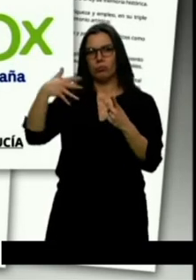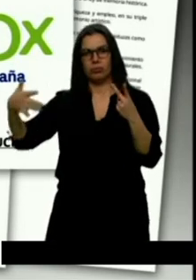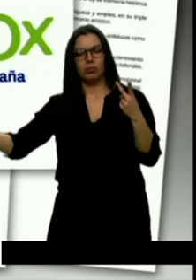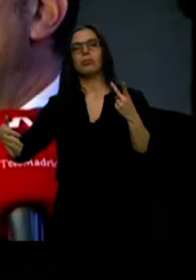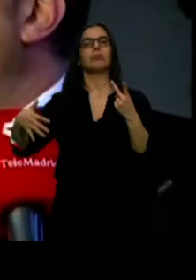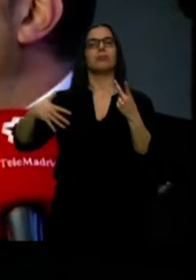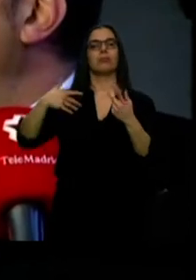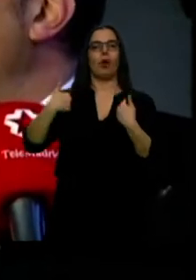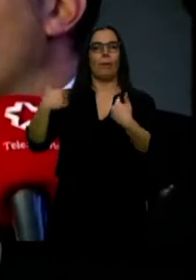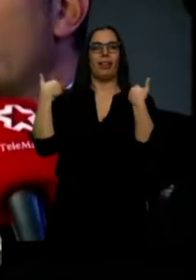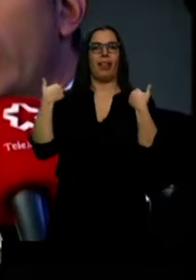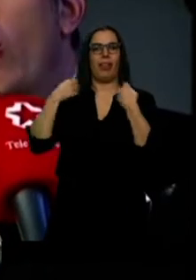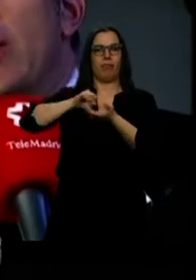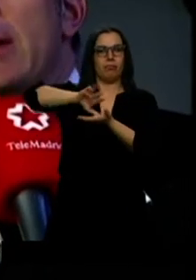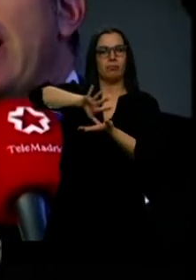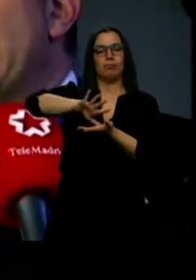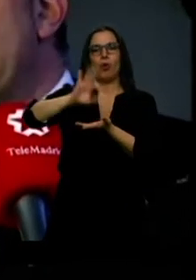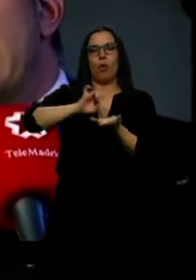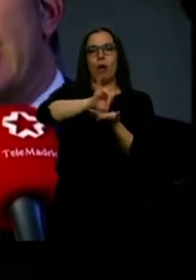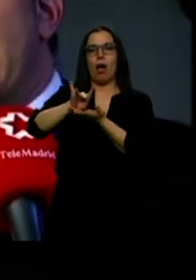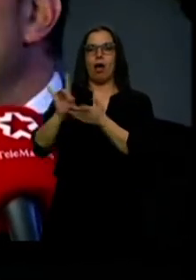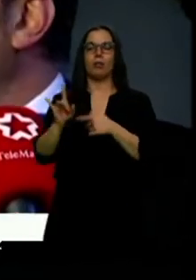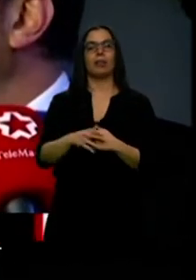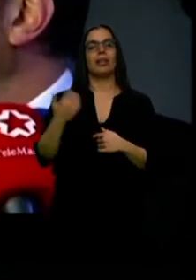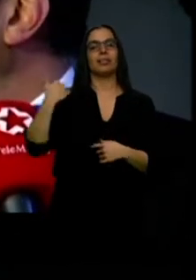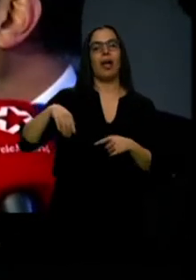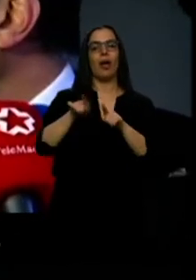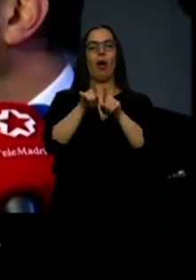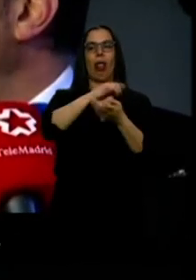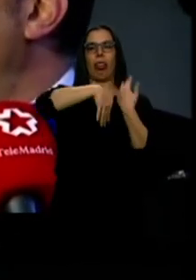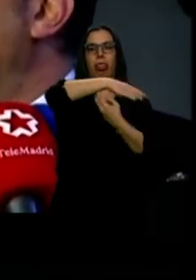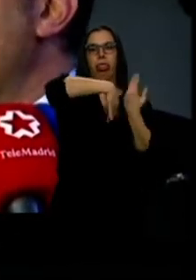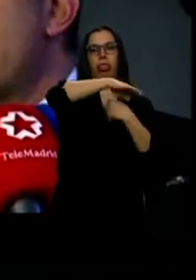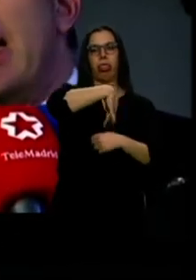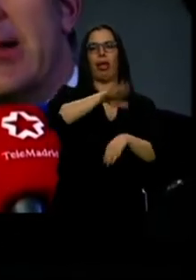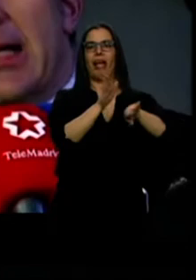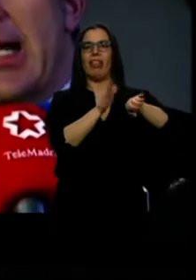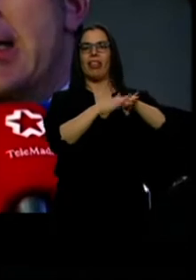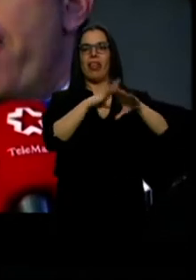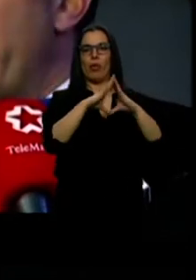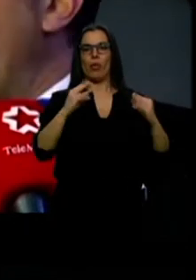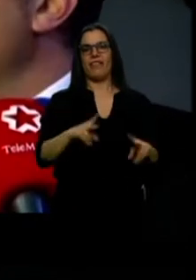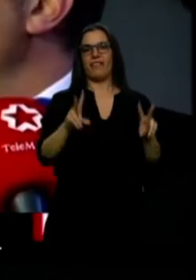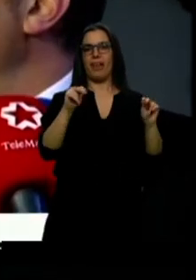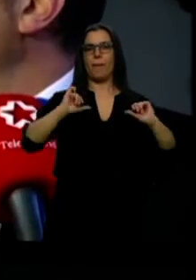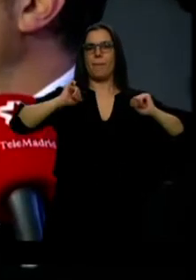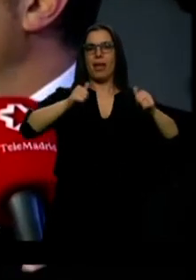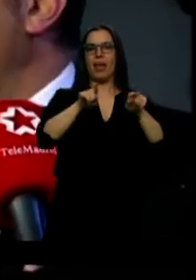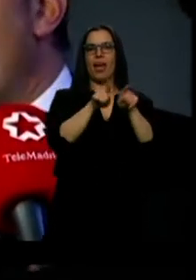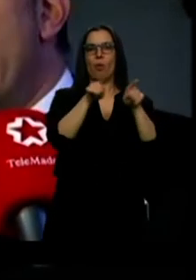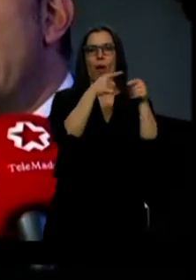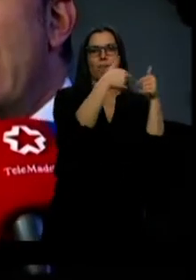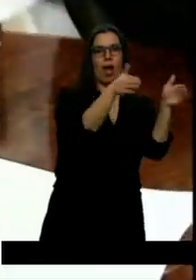de inmigrantes. Se acaba el cortijo de la izquierda en Andalucía y comienzan a abrirse las ventanas, a abrirse